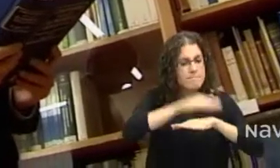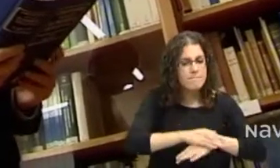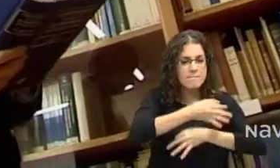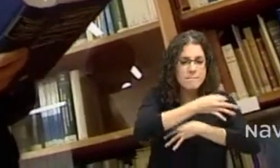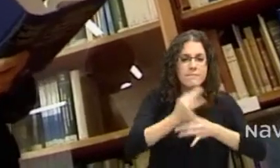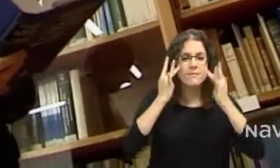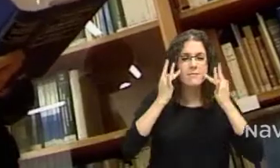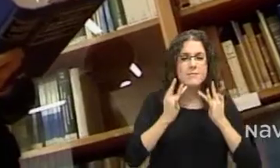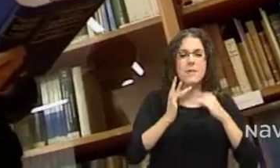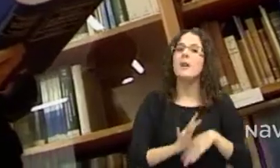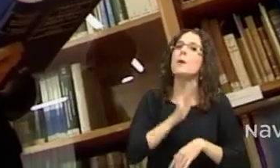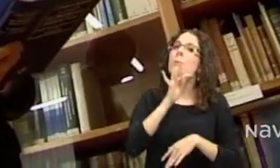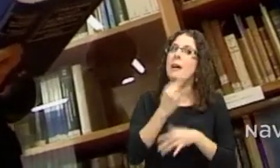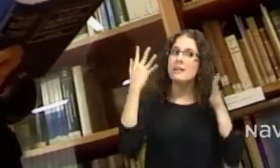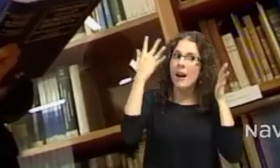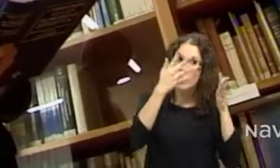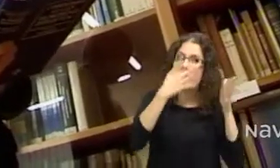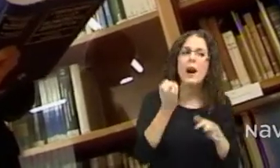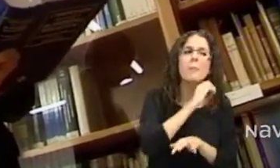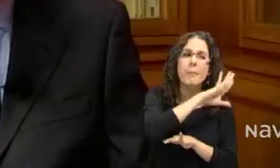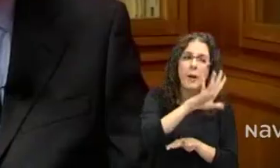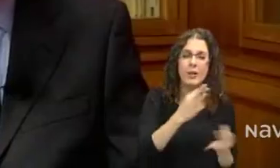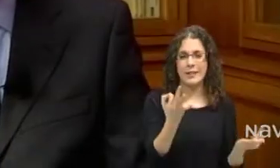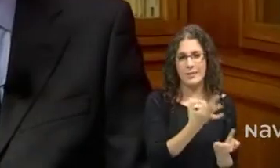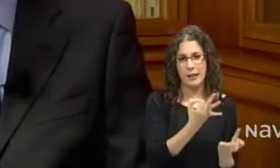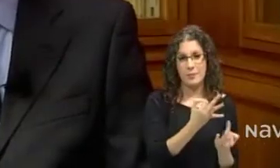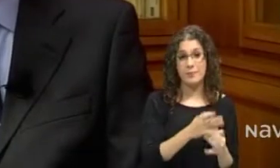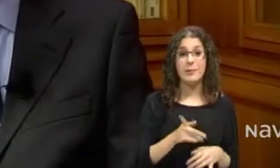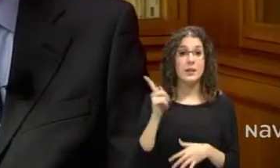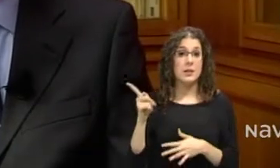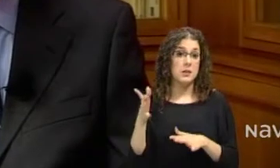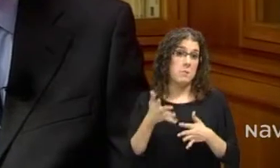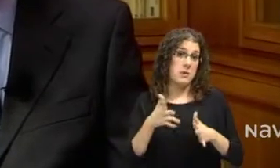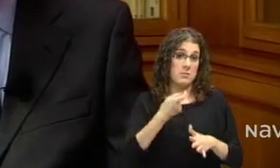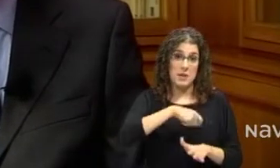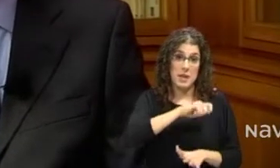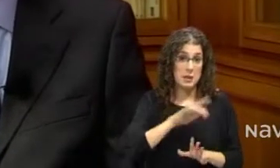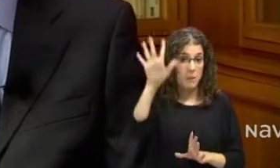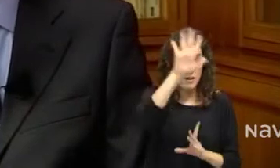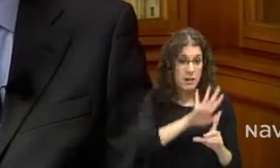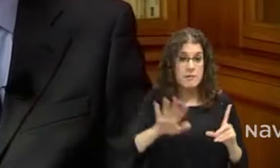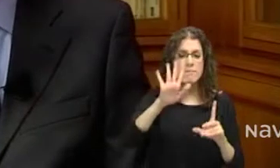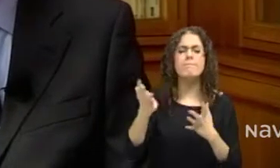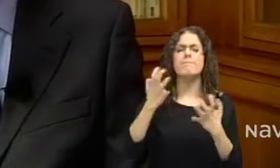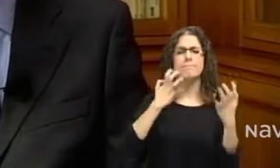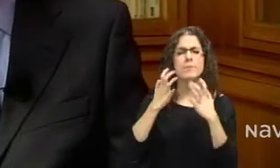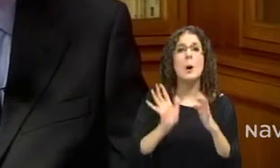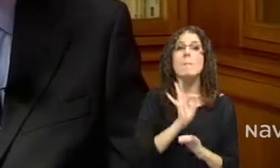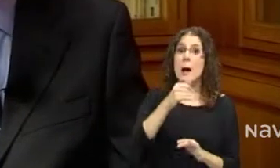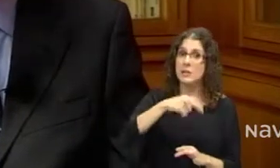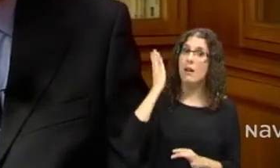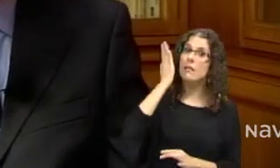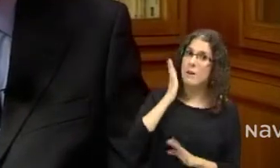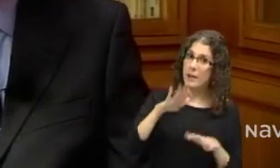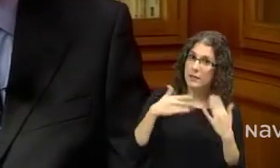asesorando en lo que mejor le conviene. Esto, a nivel nacional, se ha notado y también en Navarra, donde se han creado, en los